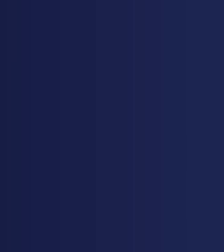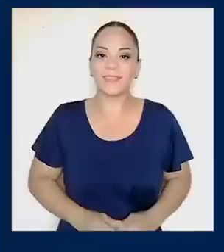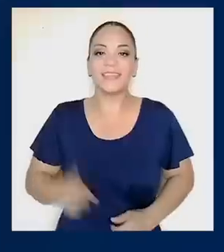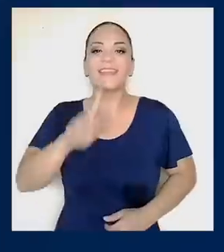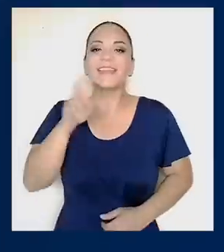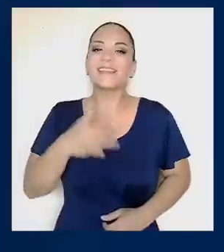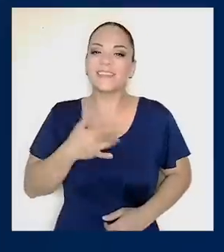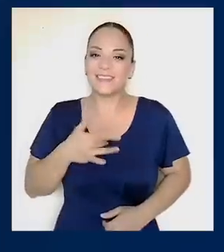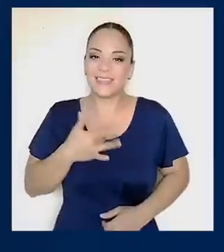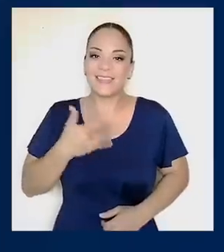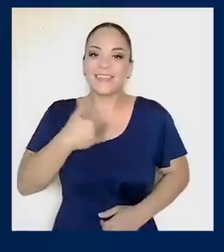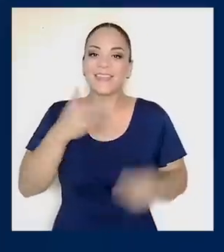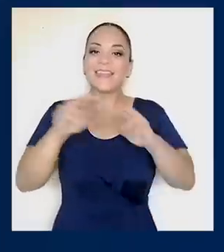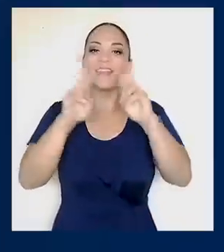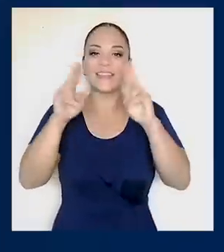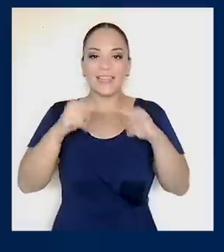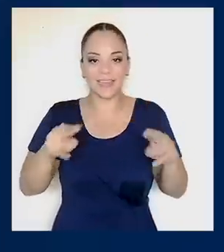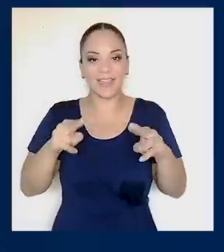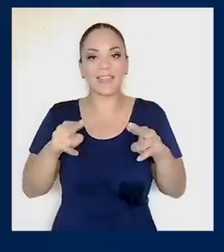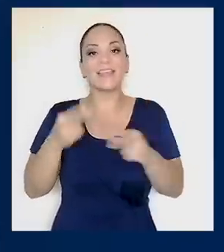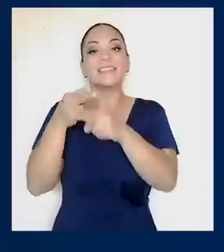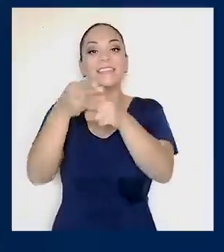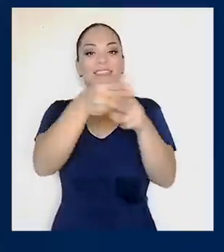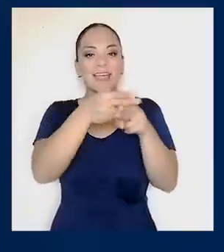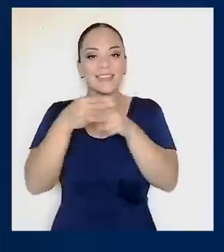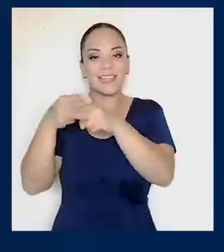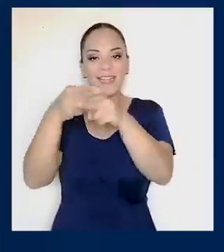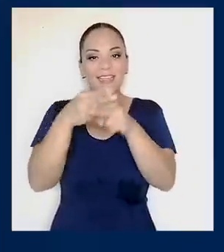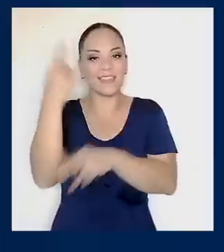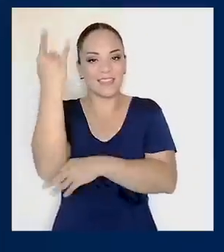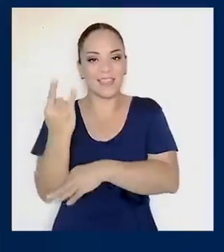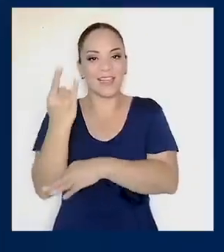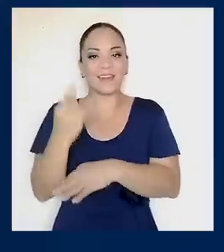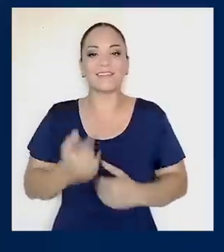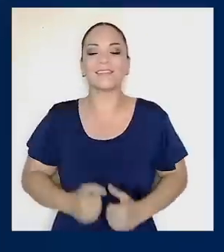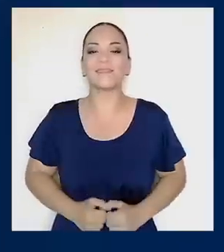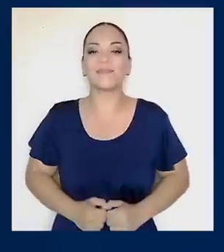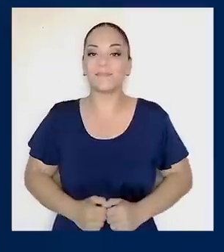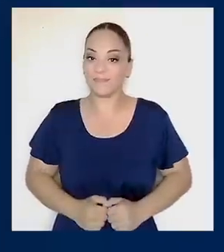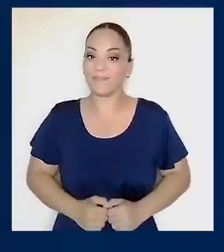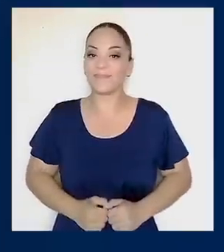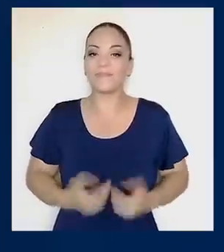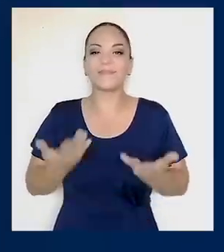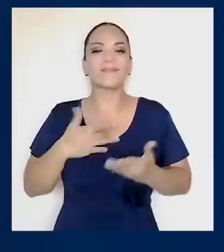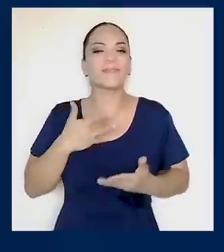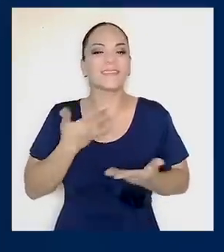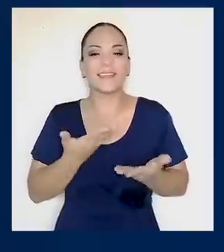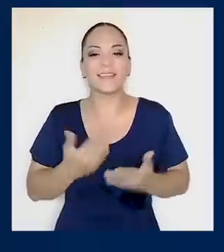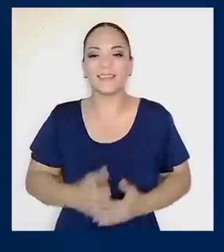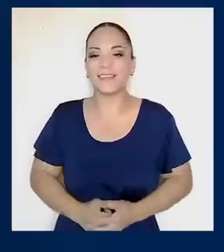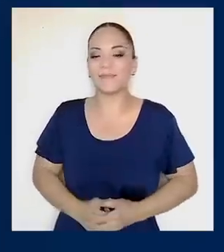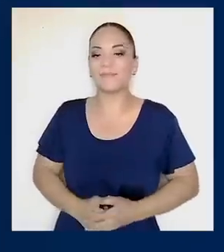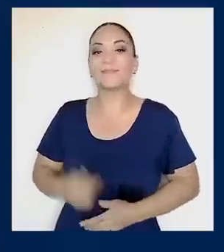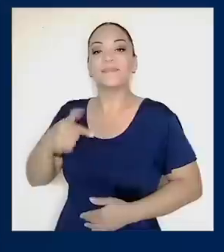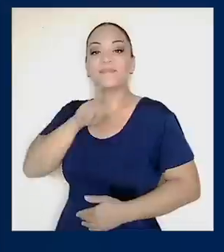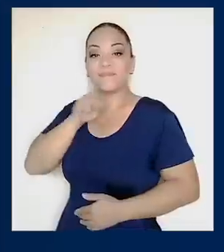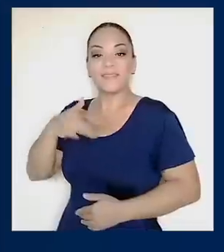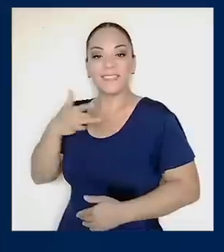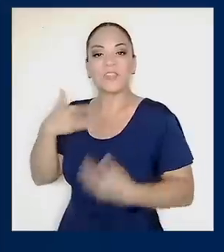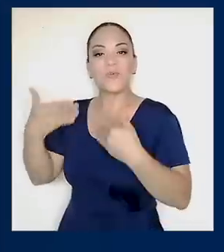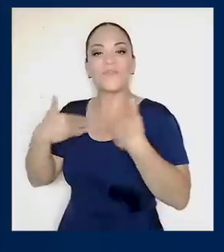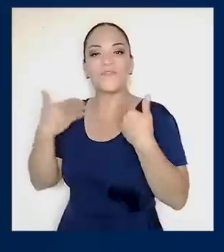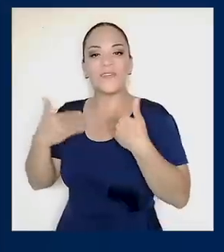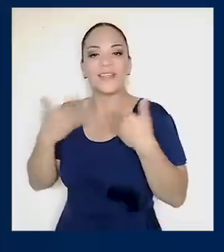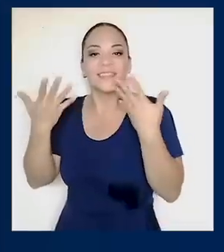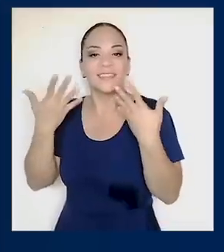¿Qué se siente tener internet satelital en el diálogo? Me